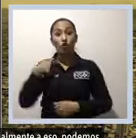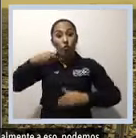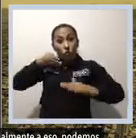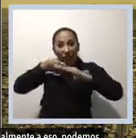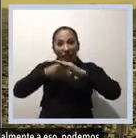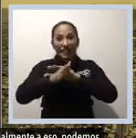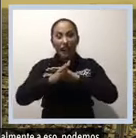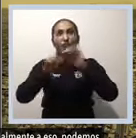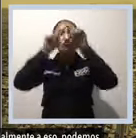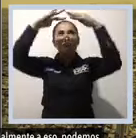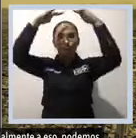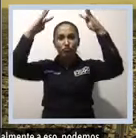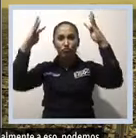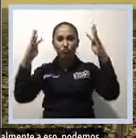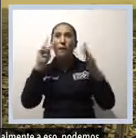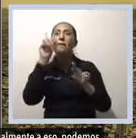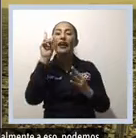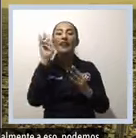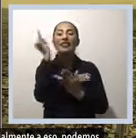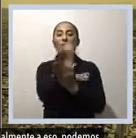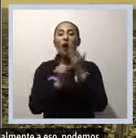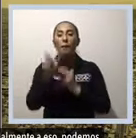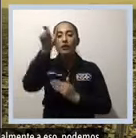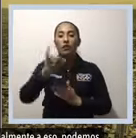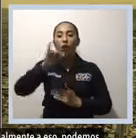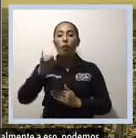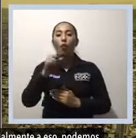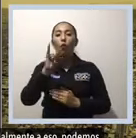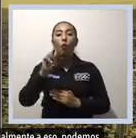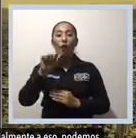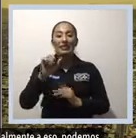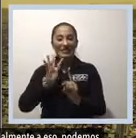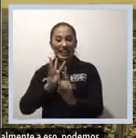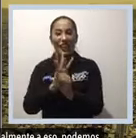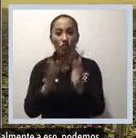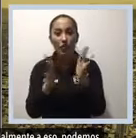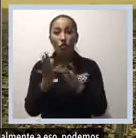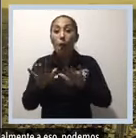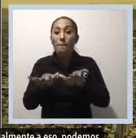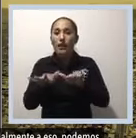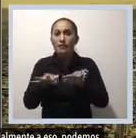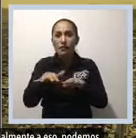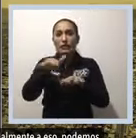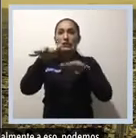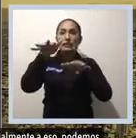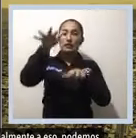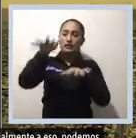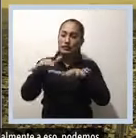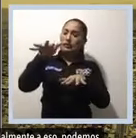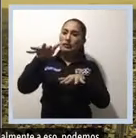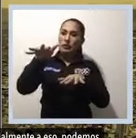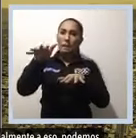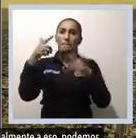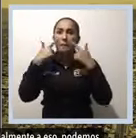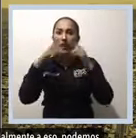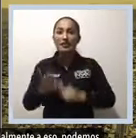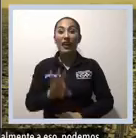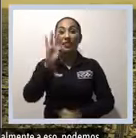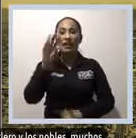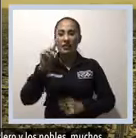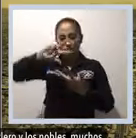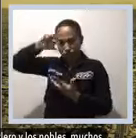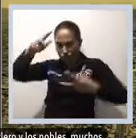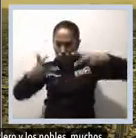hubieran hecho en 3D. Adicionalmente a eso, podemos observar su frontis, en el cual vemos que la puerta más